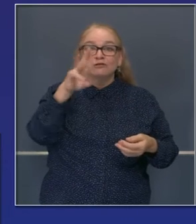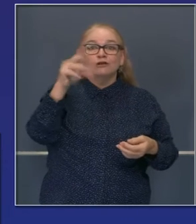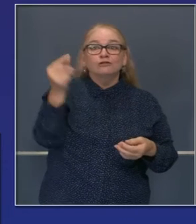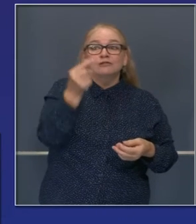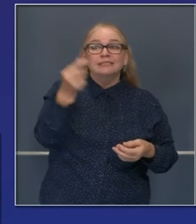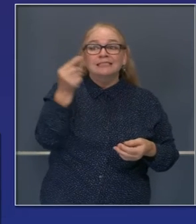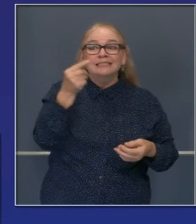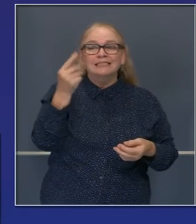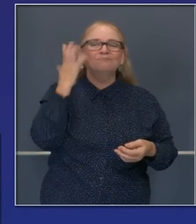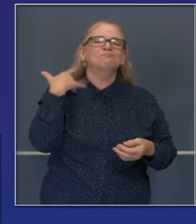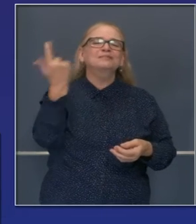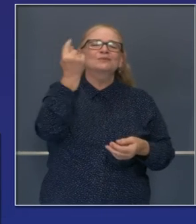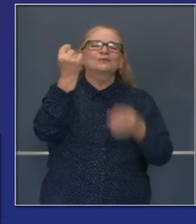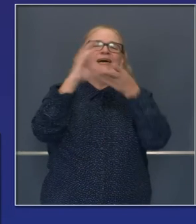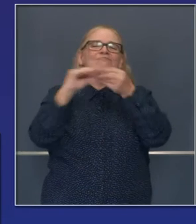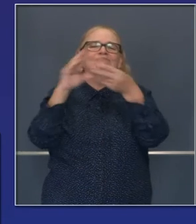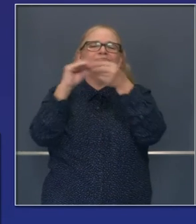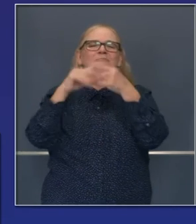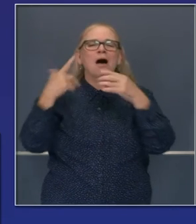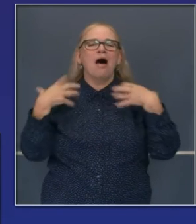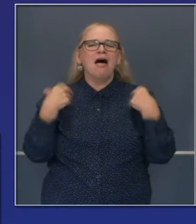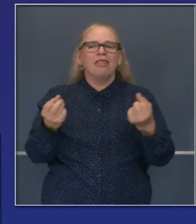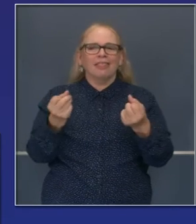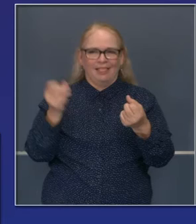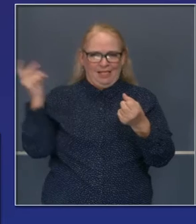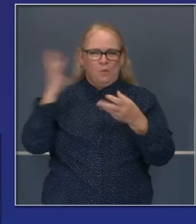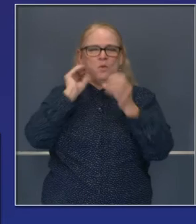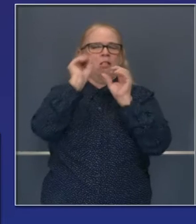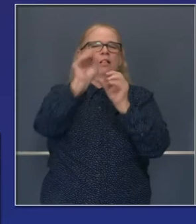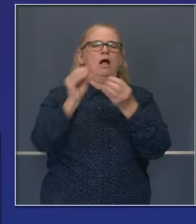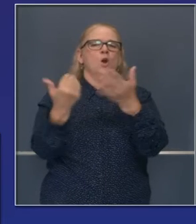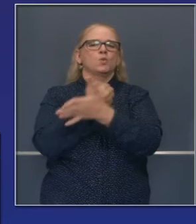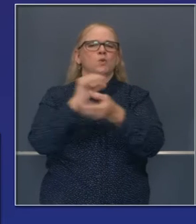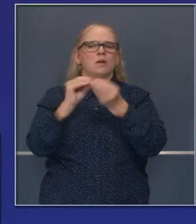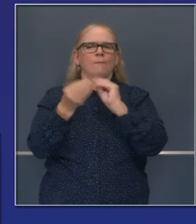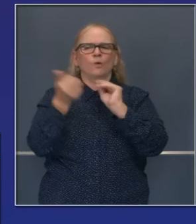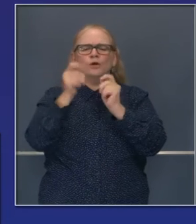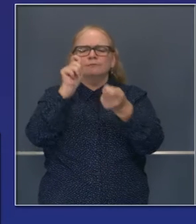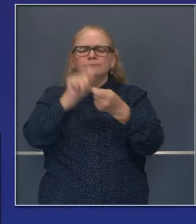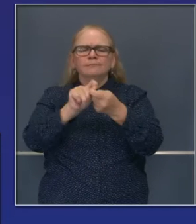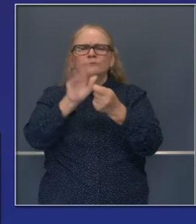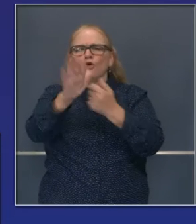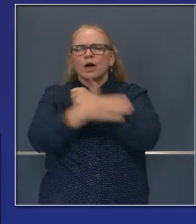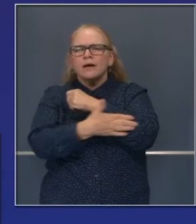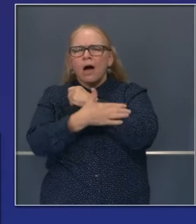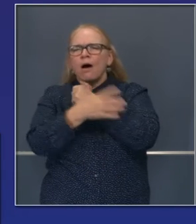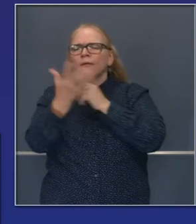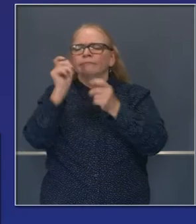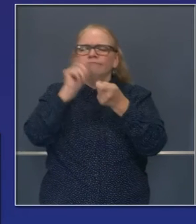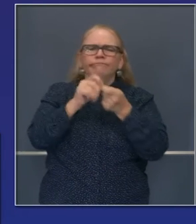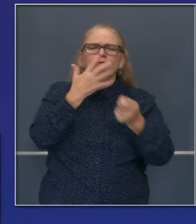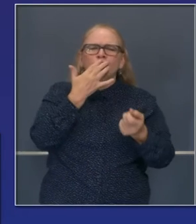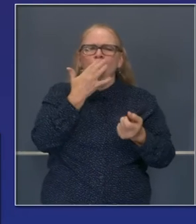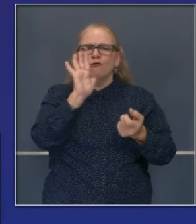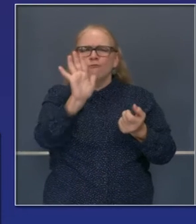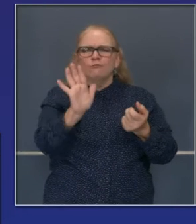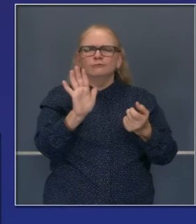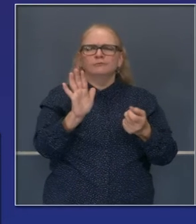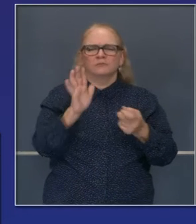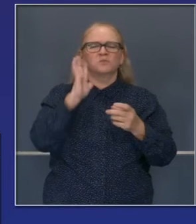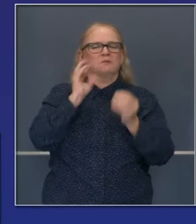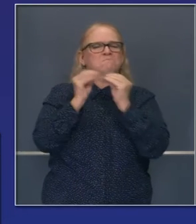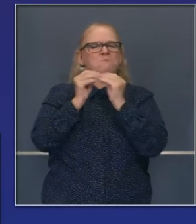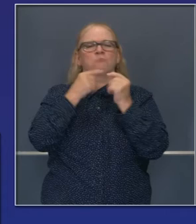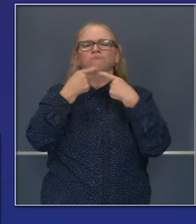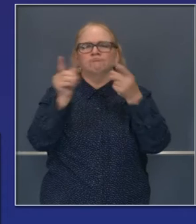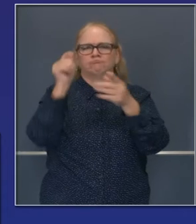El doctor Galley les traerá las últimas noticias, como lo hace todos los martes, de los condados que se desplazan hacia el amarillo y de